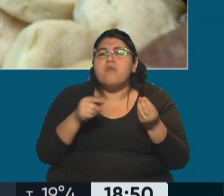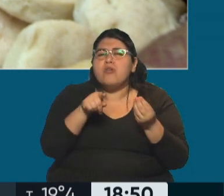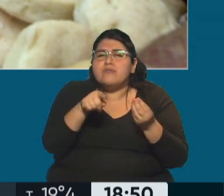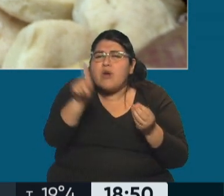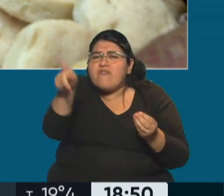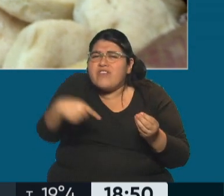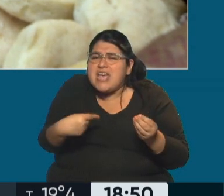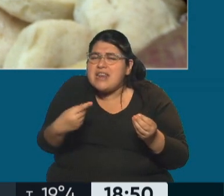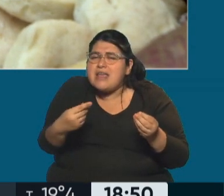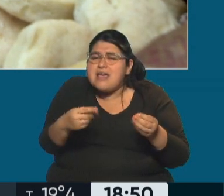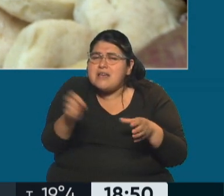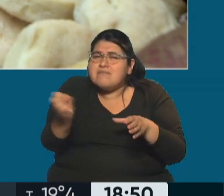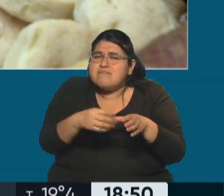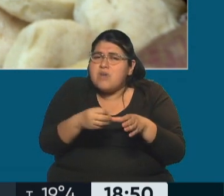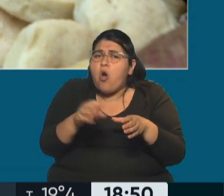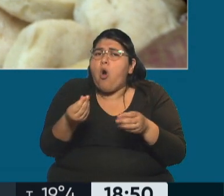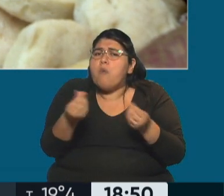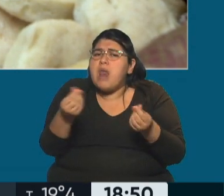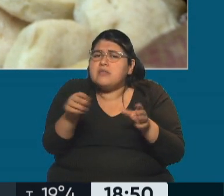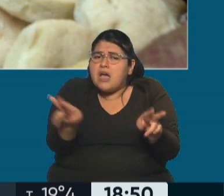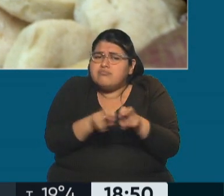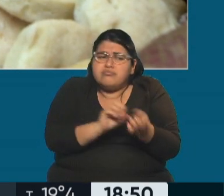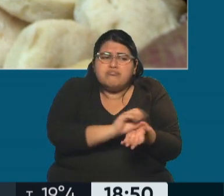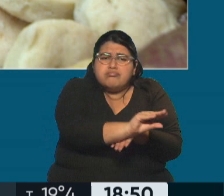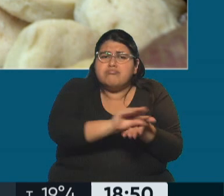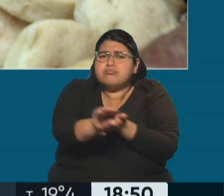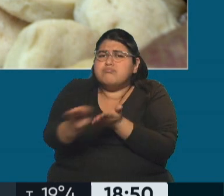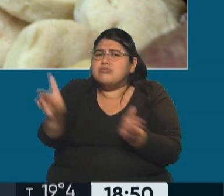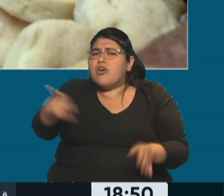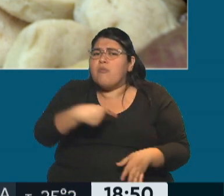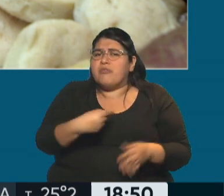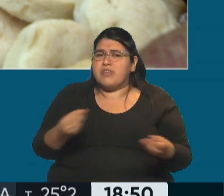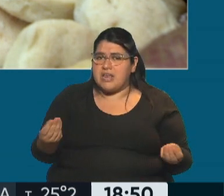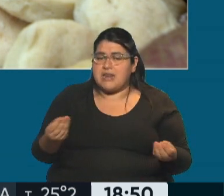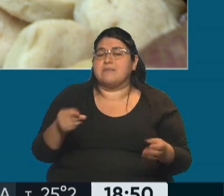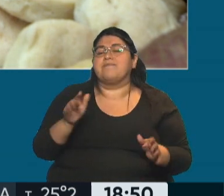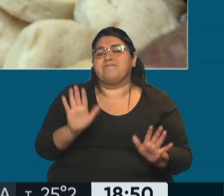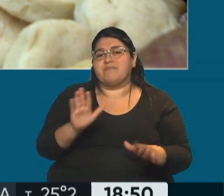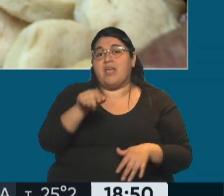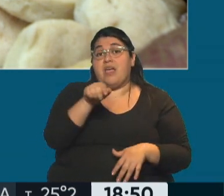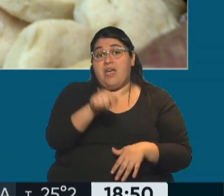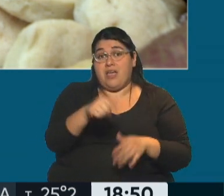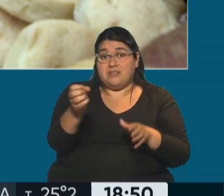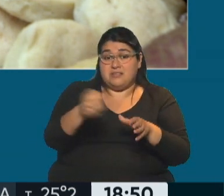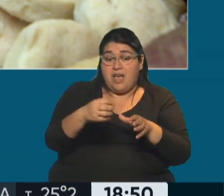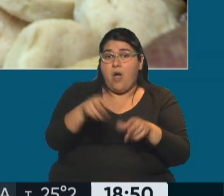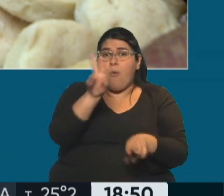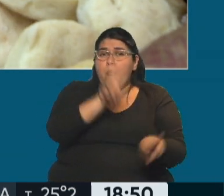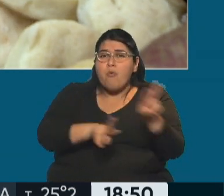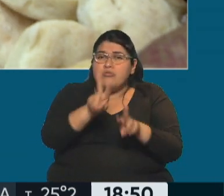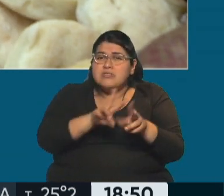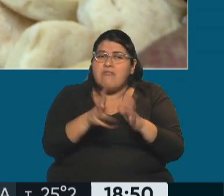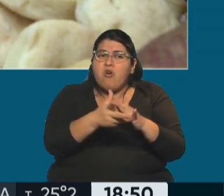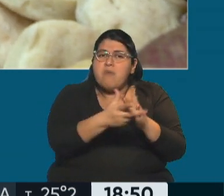fondo o a quién se le dirigen los subsidios. ¿Para dónde va la plata? Es la pregunta. Hoy en día, este fondo lo que busca hacer es subsidiar